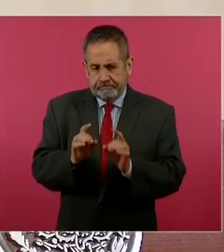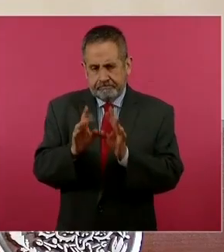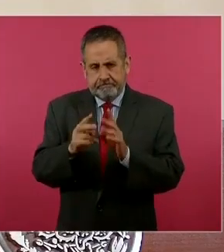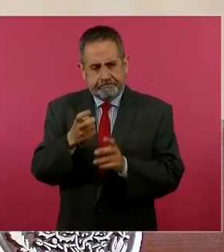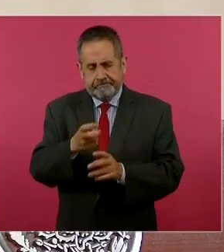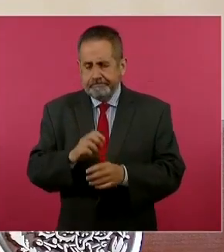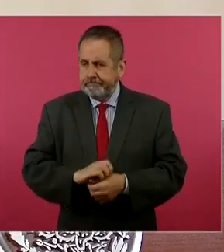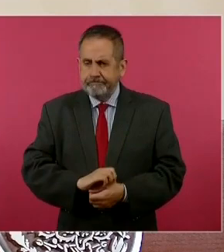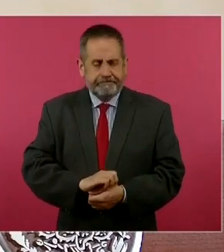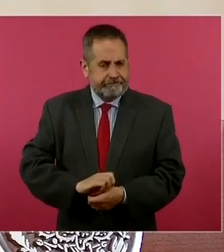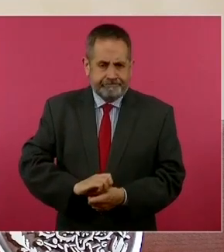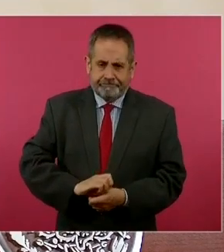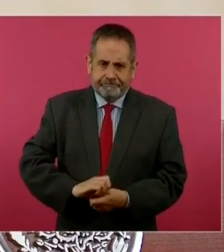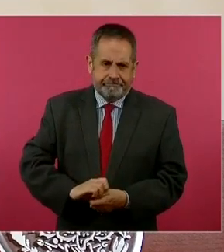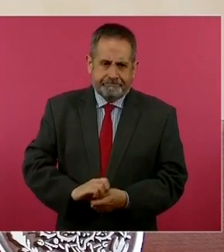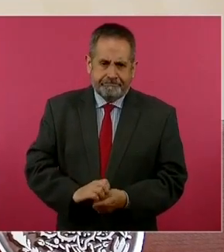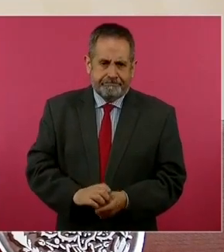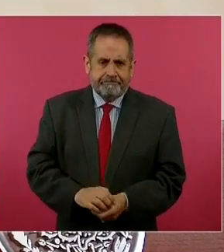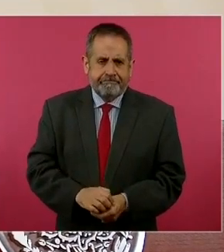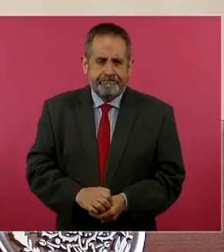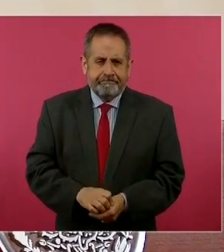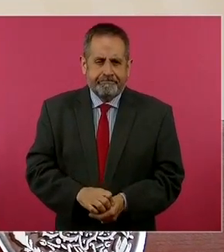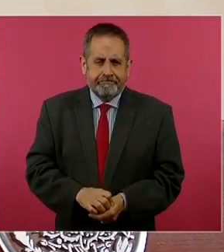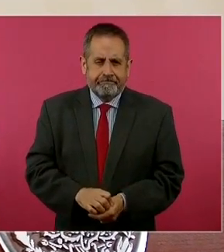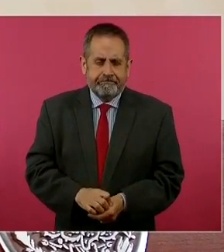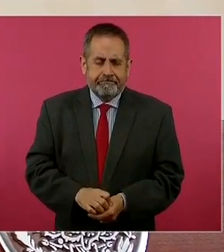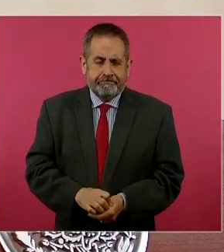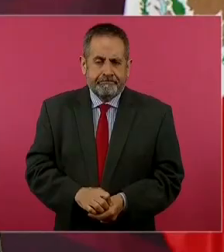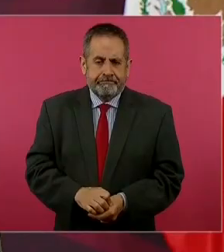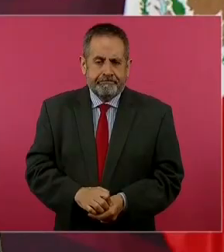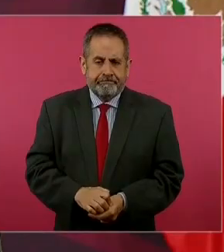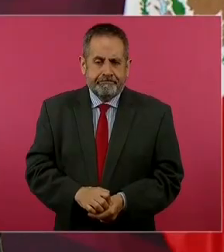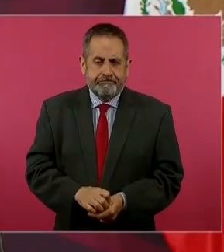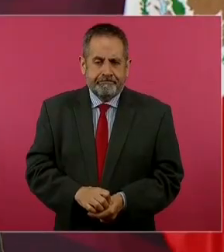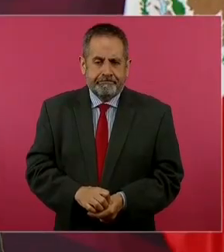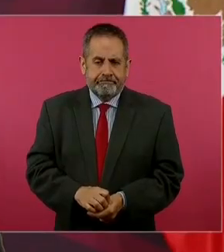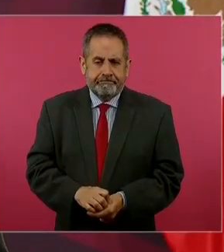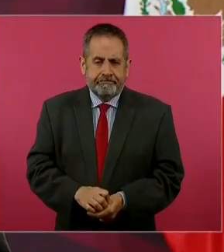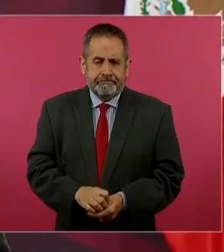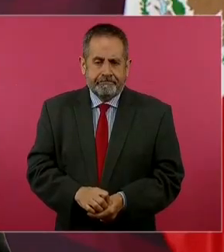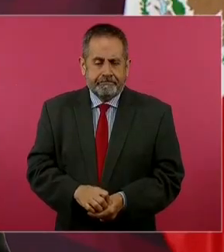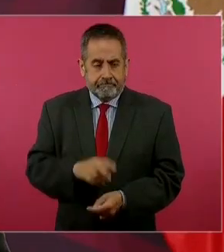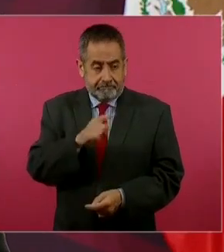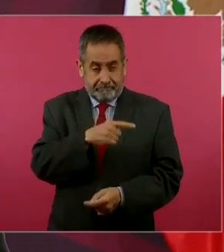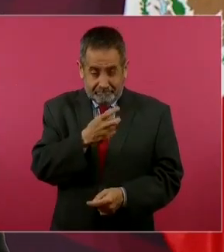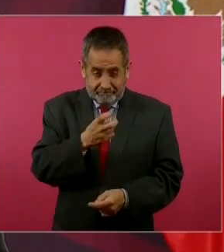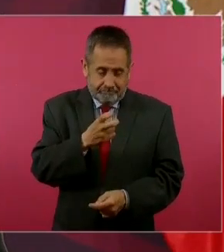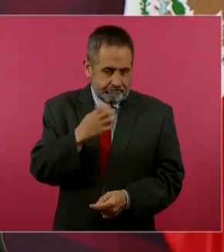hecho, es cruel,